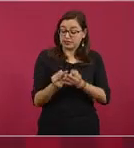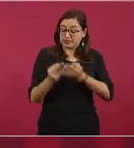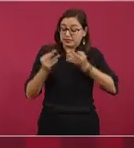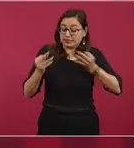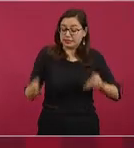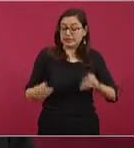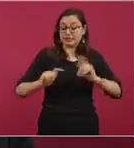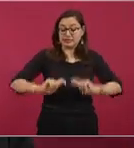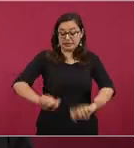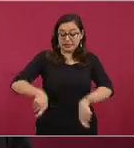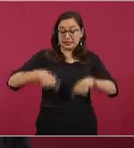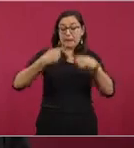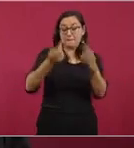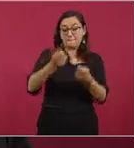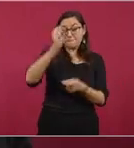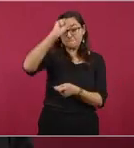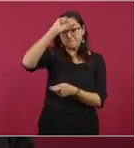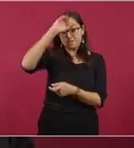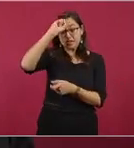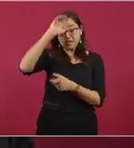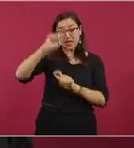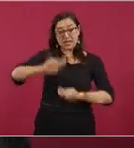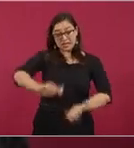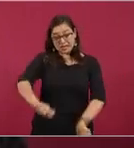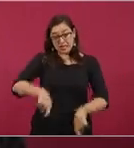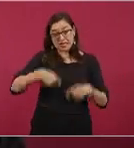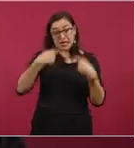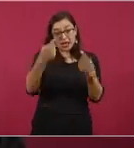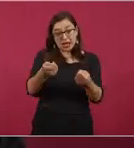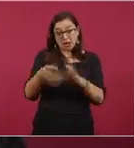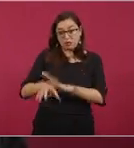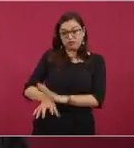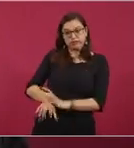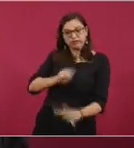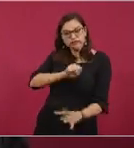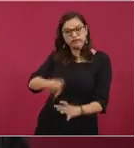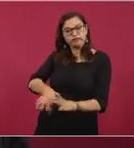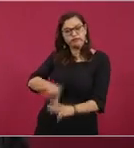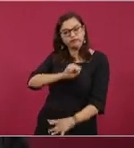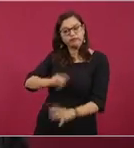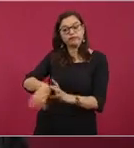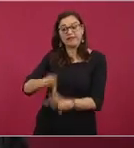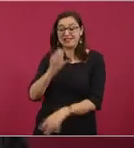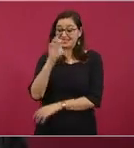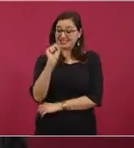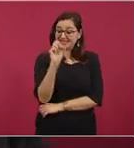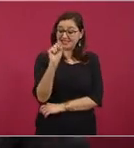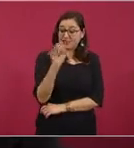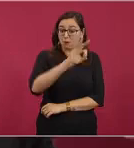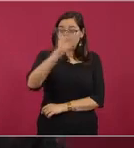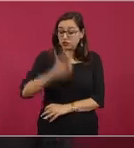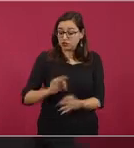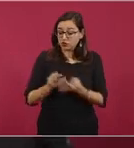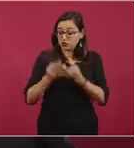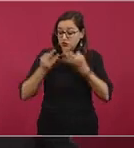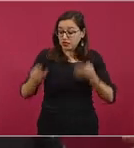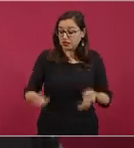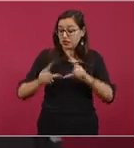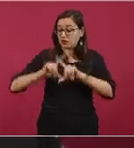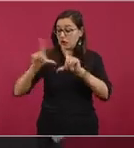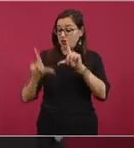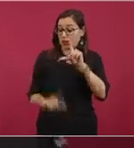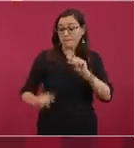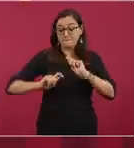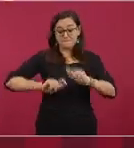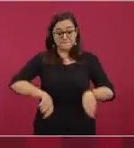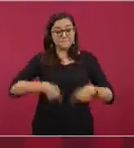el 60 por ciento del territorio nacional y que en el tiempo que